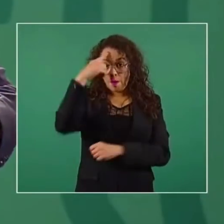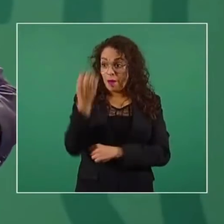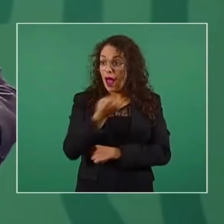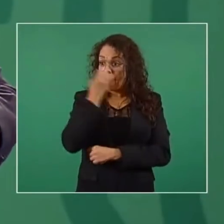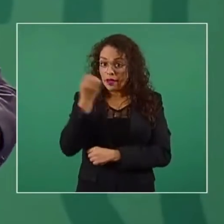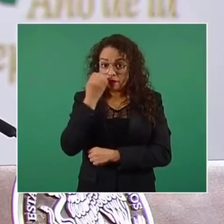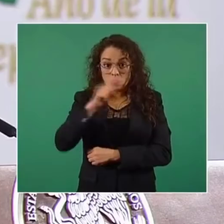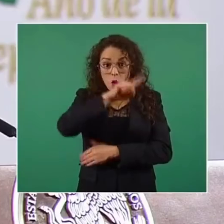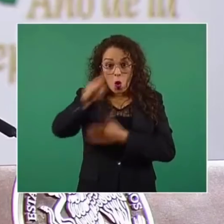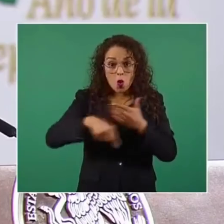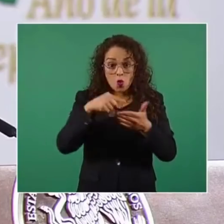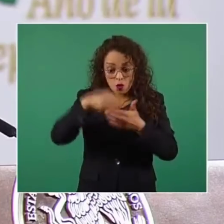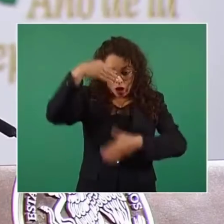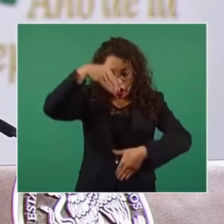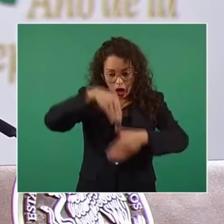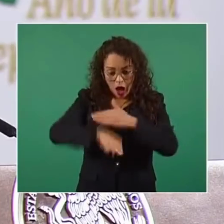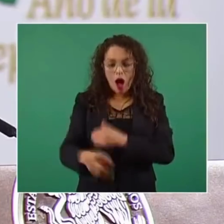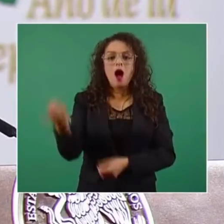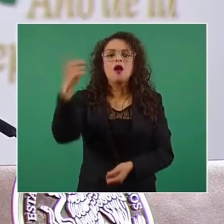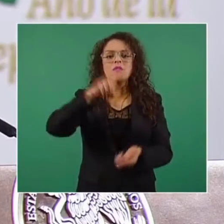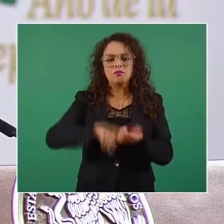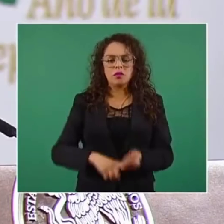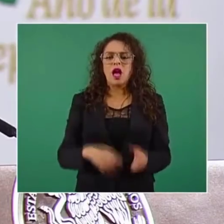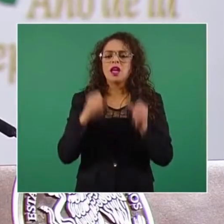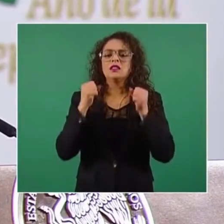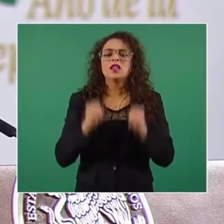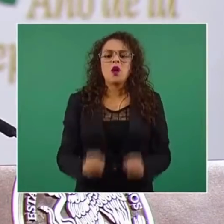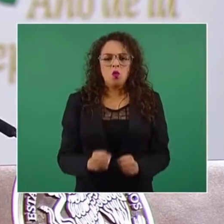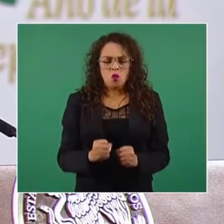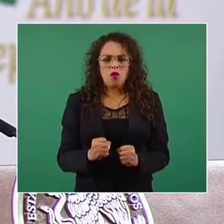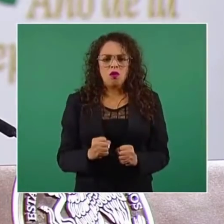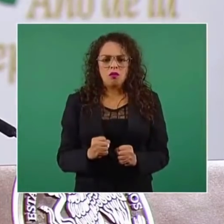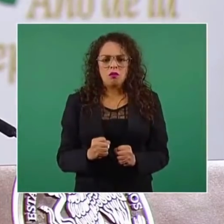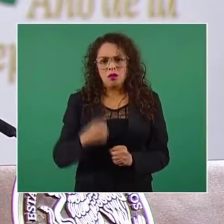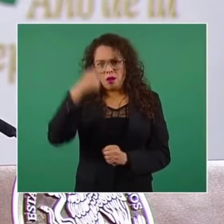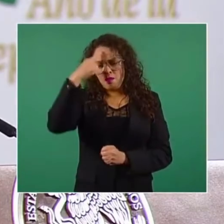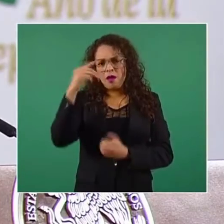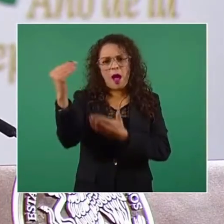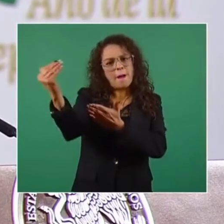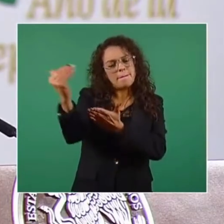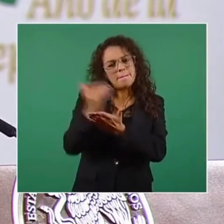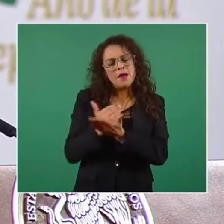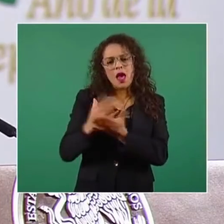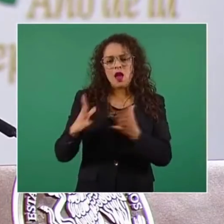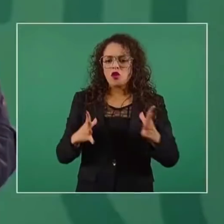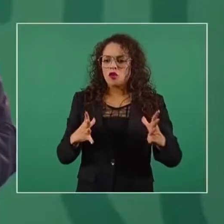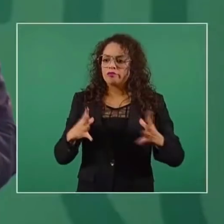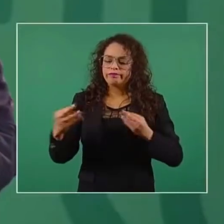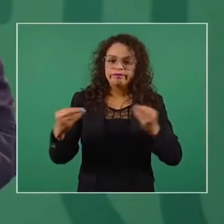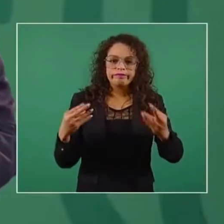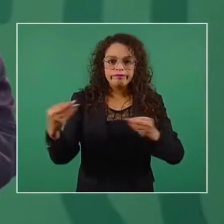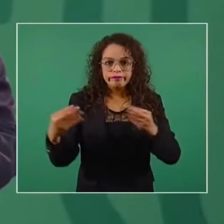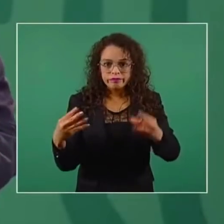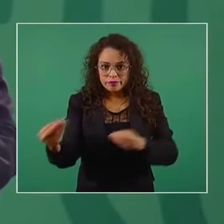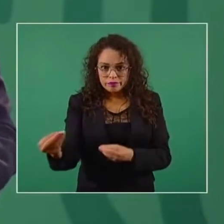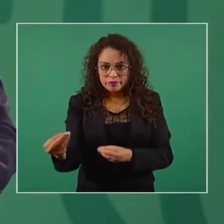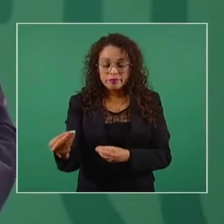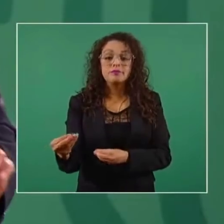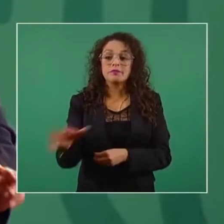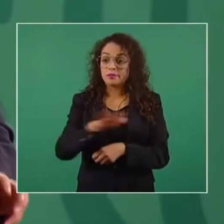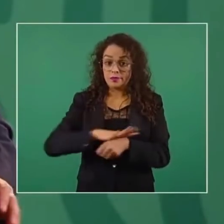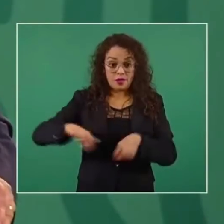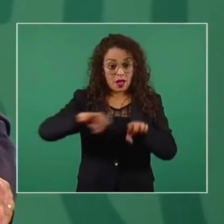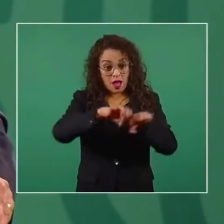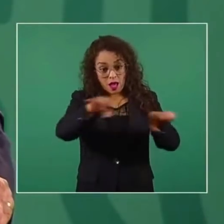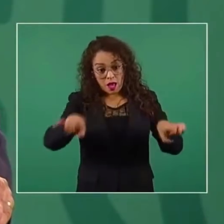para la comunidad educativa, donde la posibilidad de contagio sea menor y la integridad de los miembros de la misma